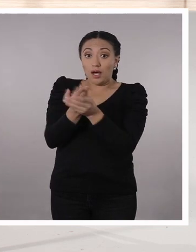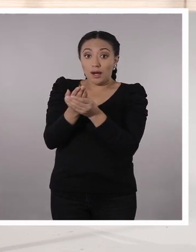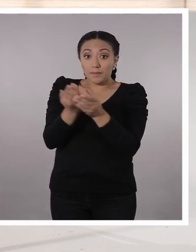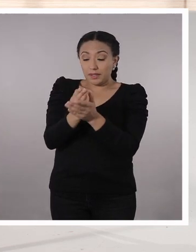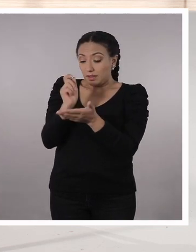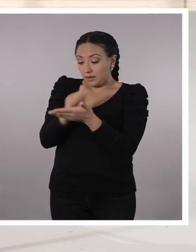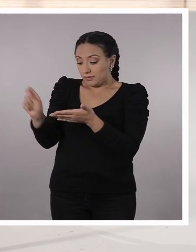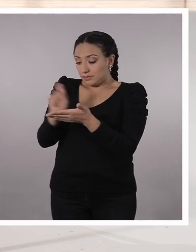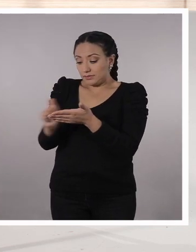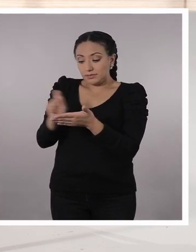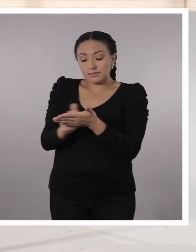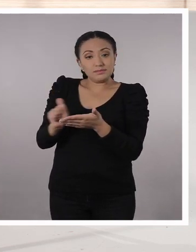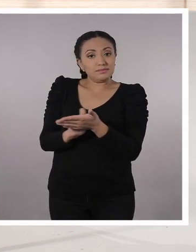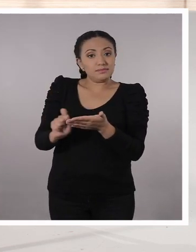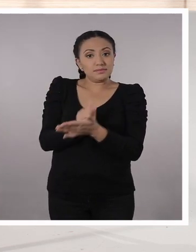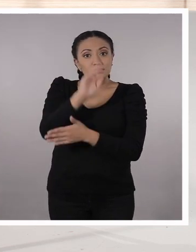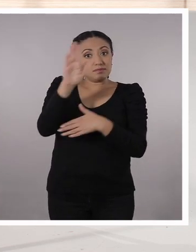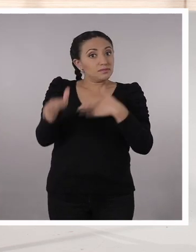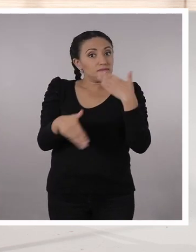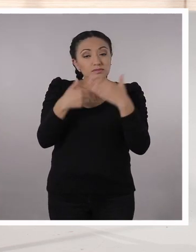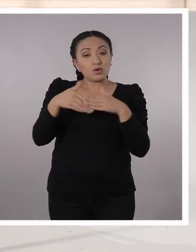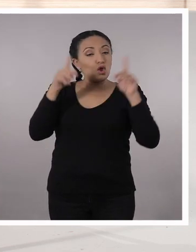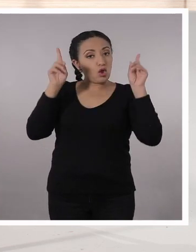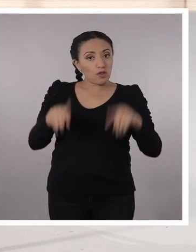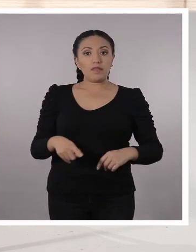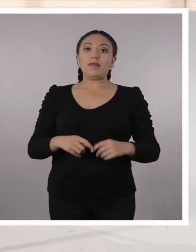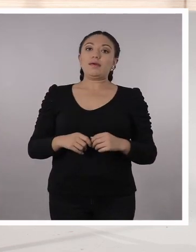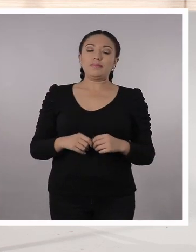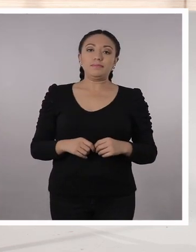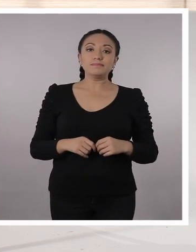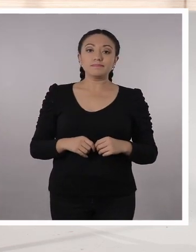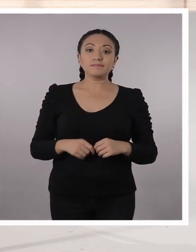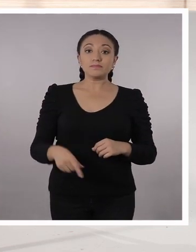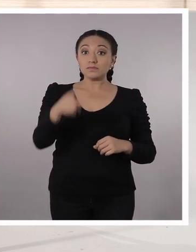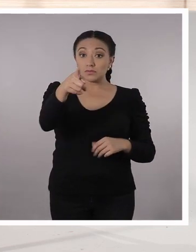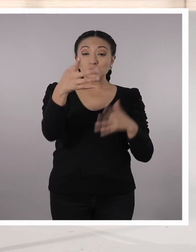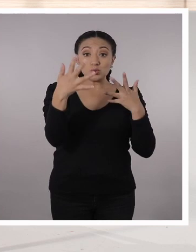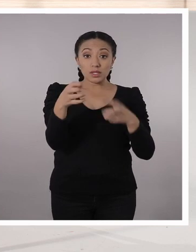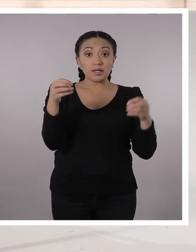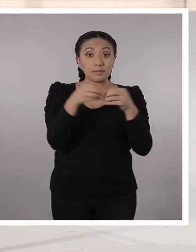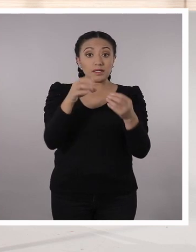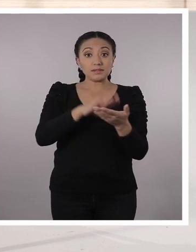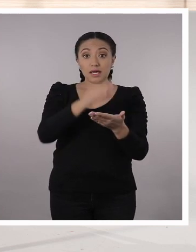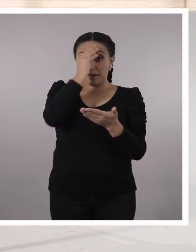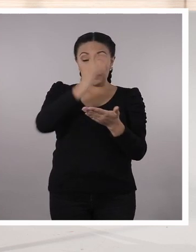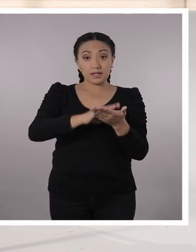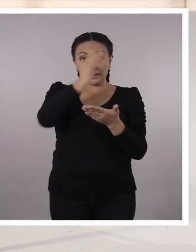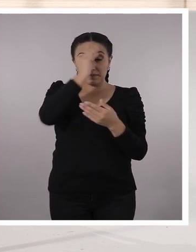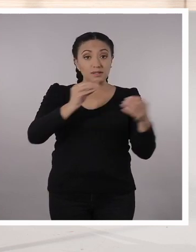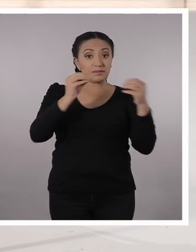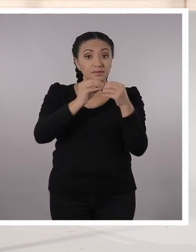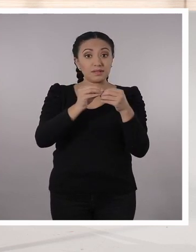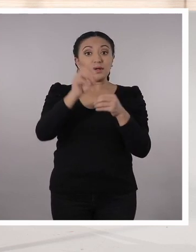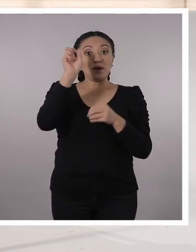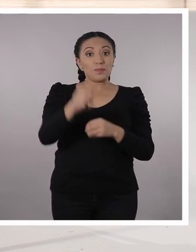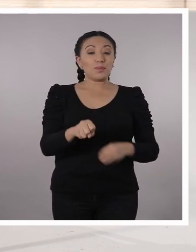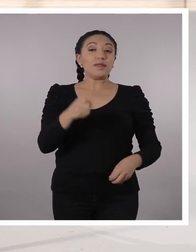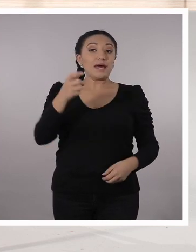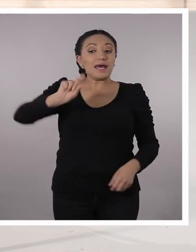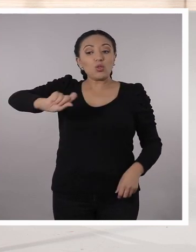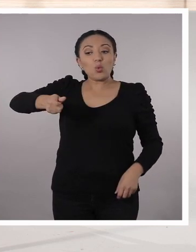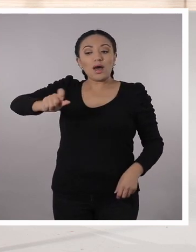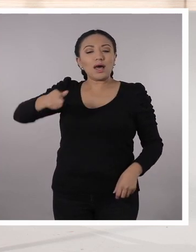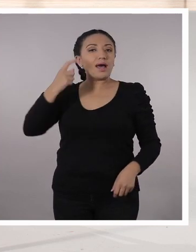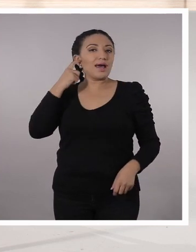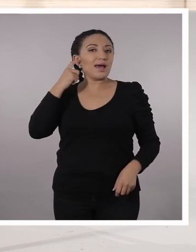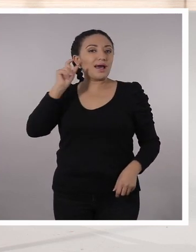El portafolio es la evidencia de que nosotros estamos aquí juntos aprendiendo. Y si quieren seguir aprendiendo en casa, escúchenos